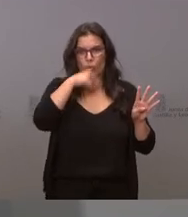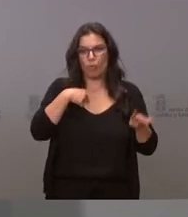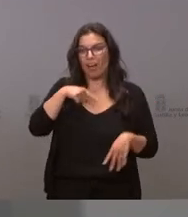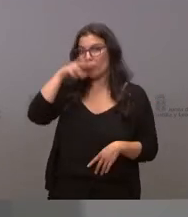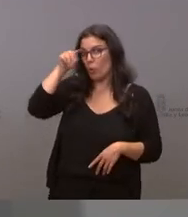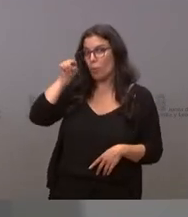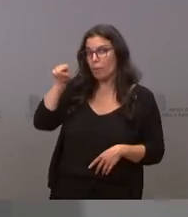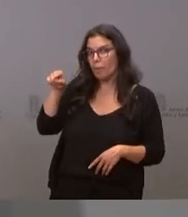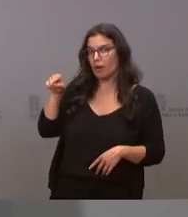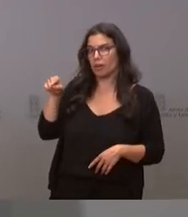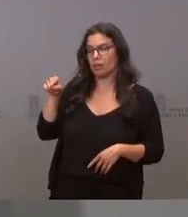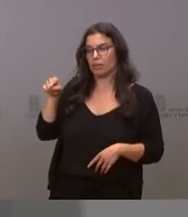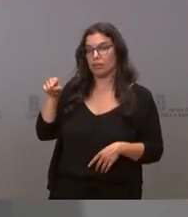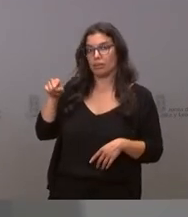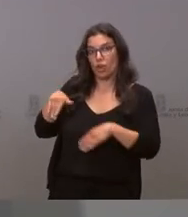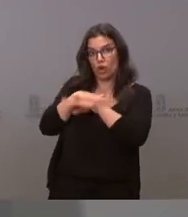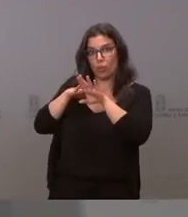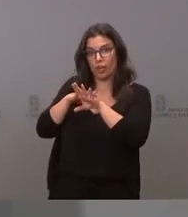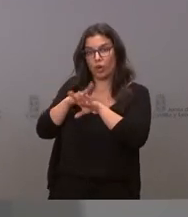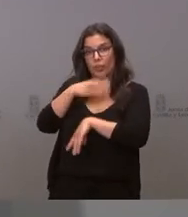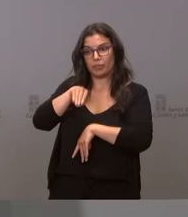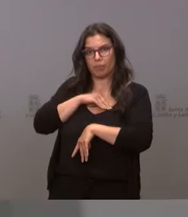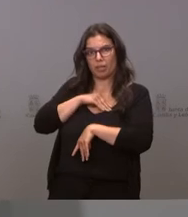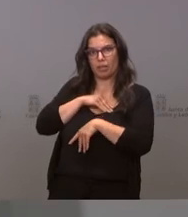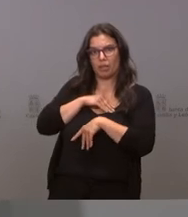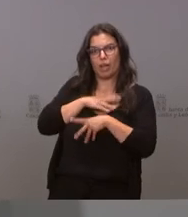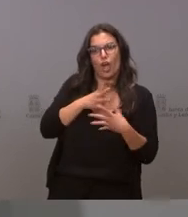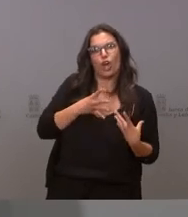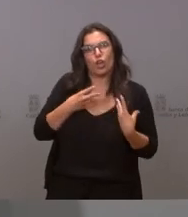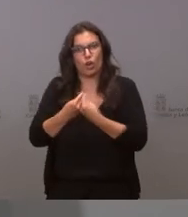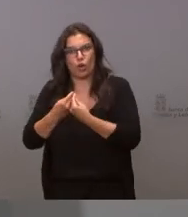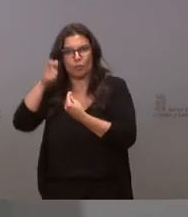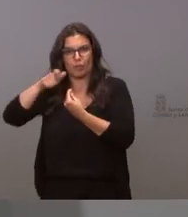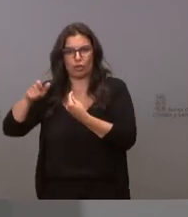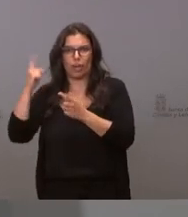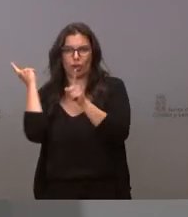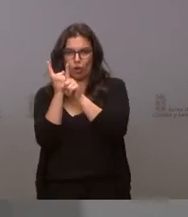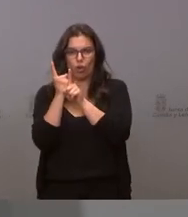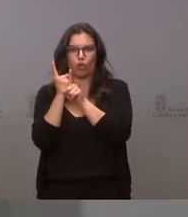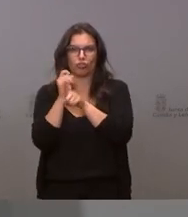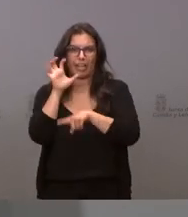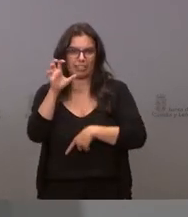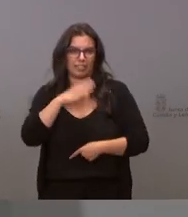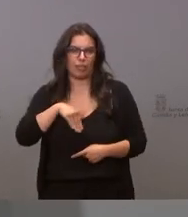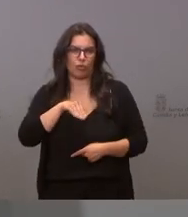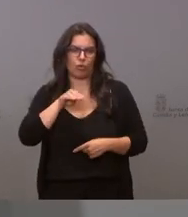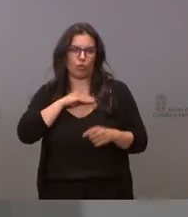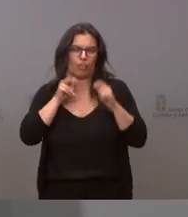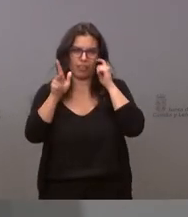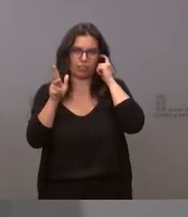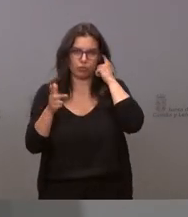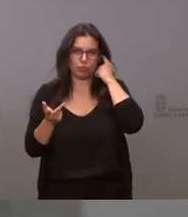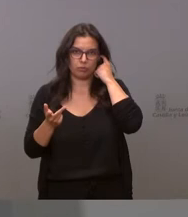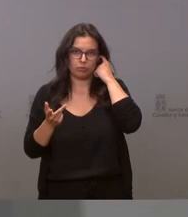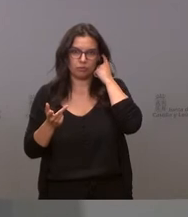con quienes no creen en el Estado de Derecho con quienes están condenados quien tiene que dar explicaciones sobre